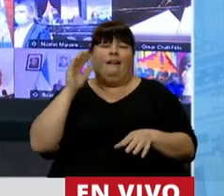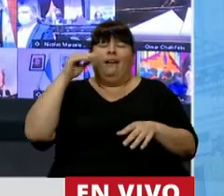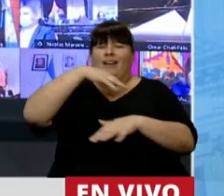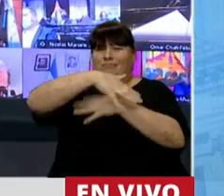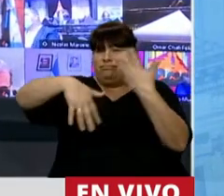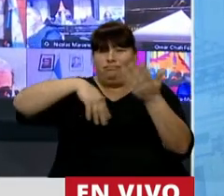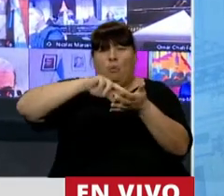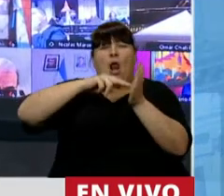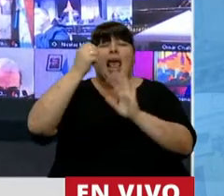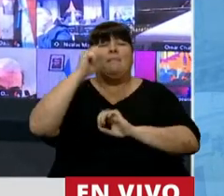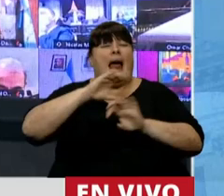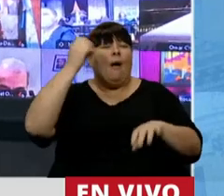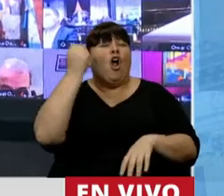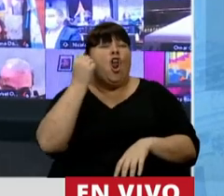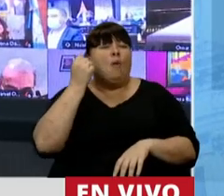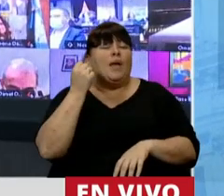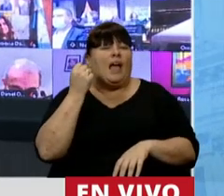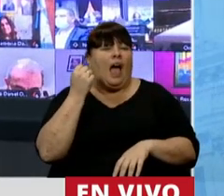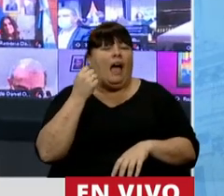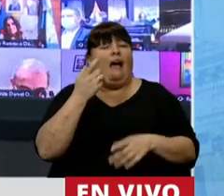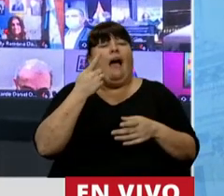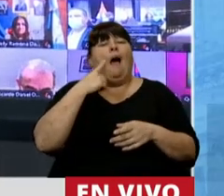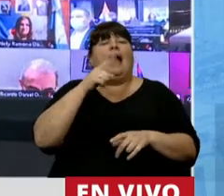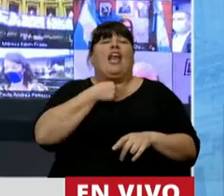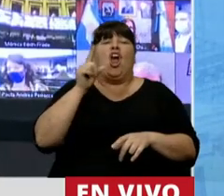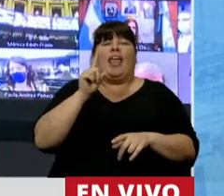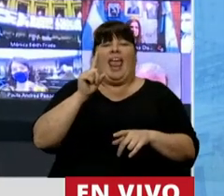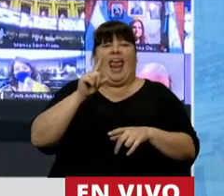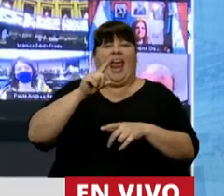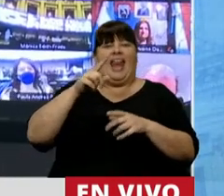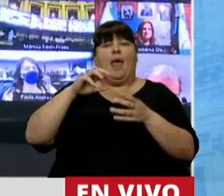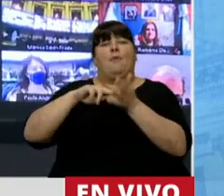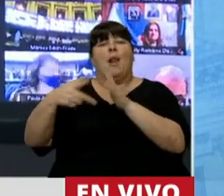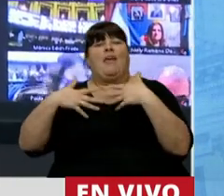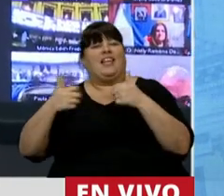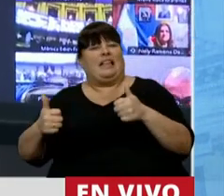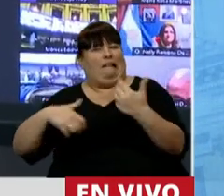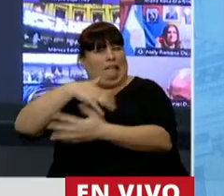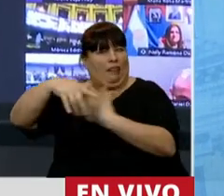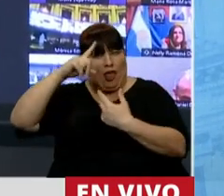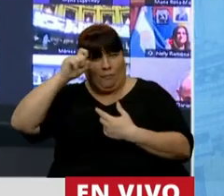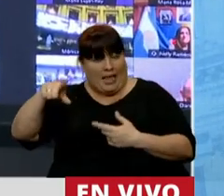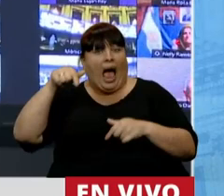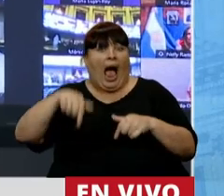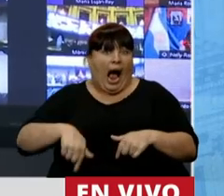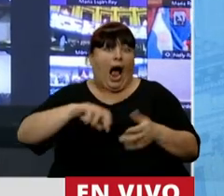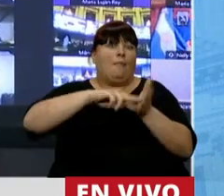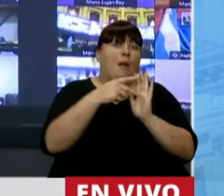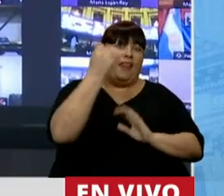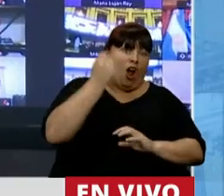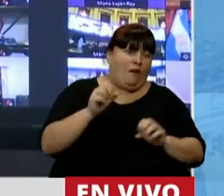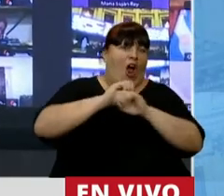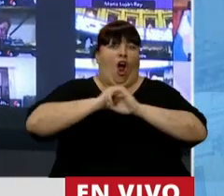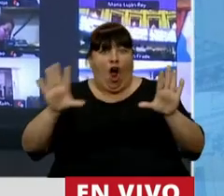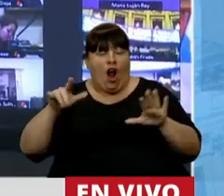catástrofe económica pretendiendo evitar un desastre sanitario. Hoy tenemos la catástrofe económica y